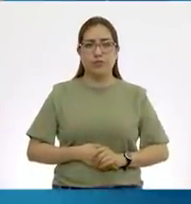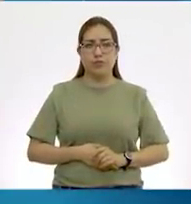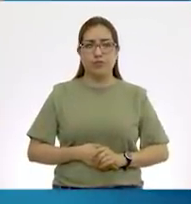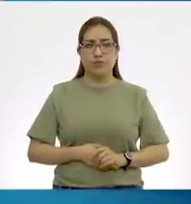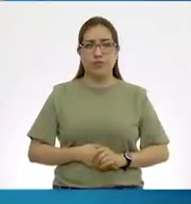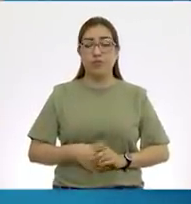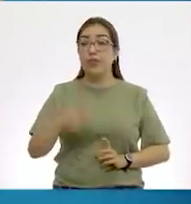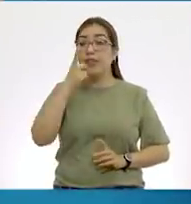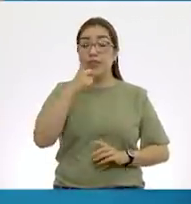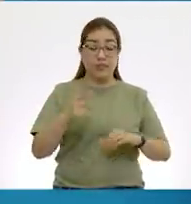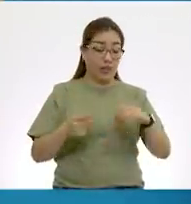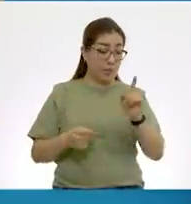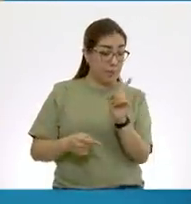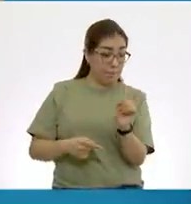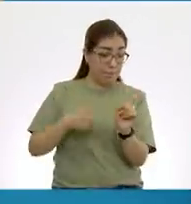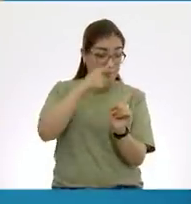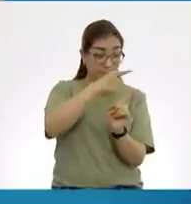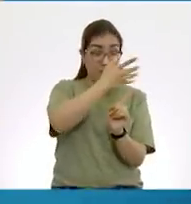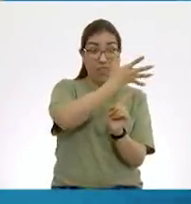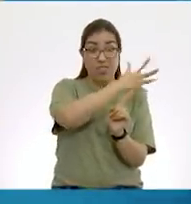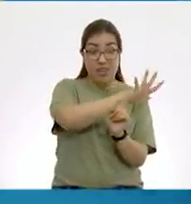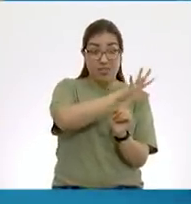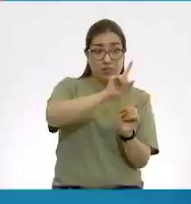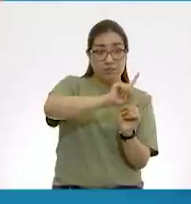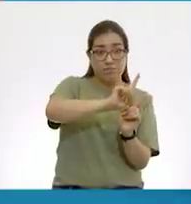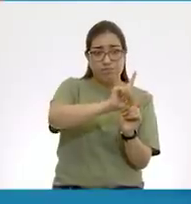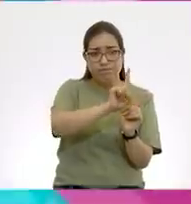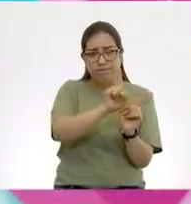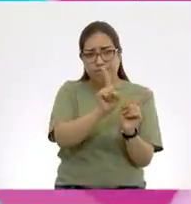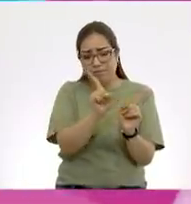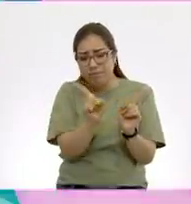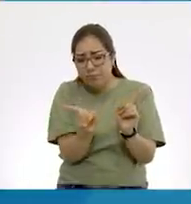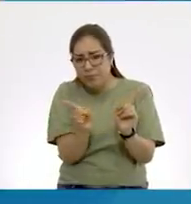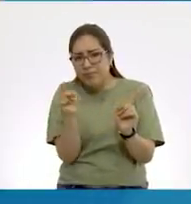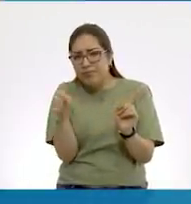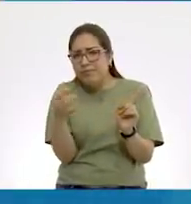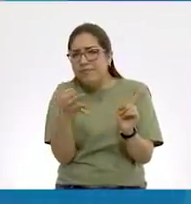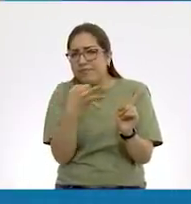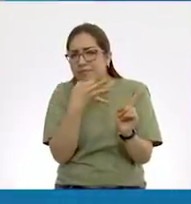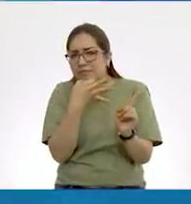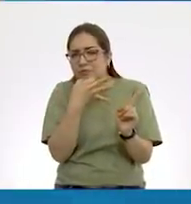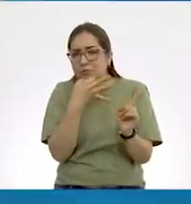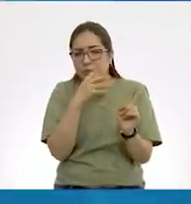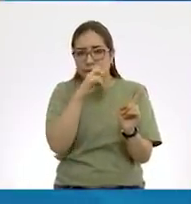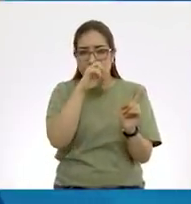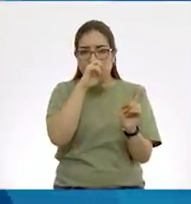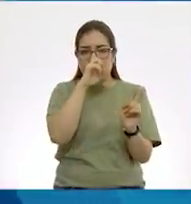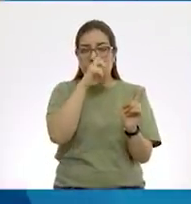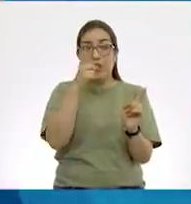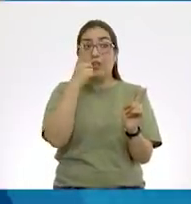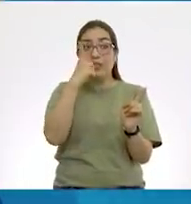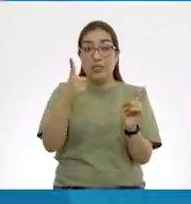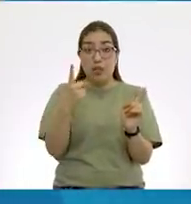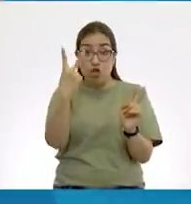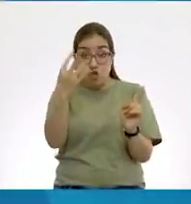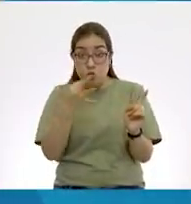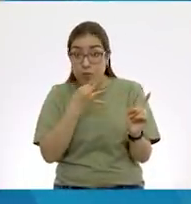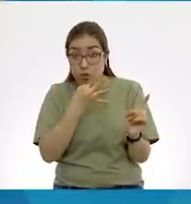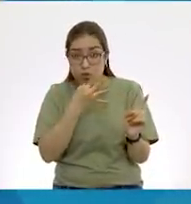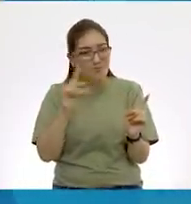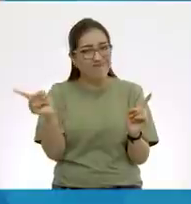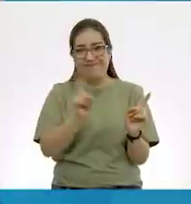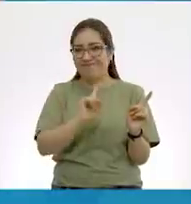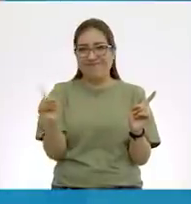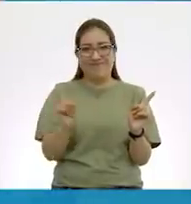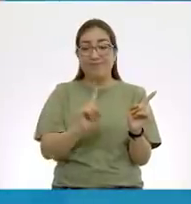Estaríamos hablando, y esa es una muy buena observación, no está diciendo dos minutos. Lo que está